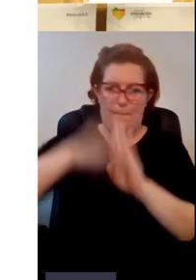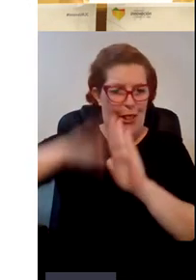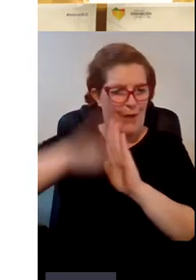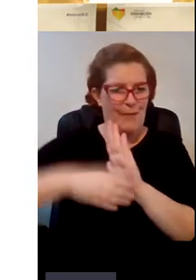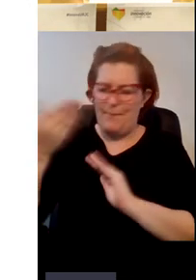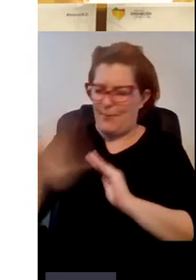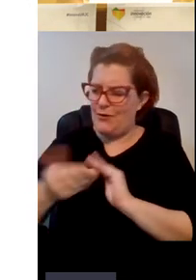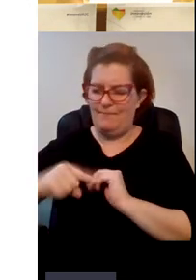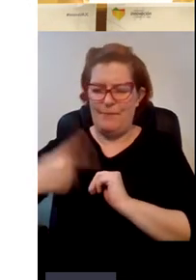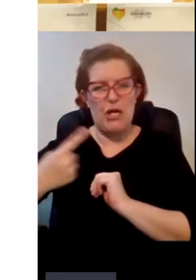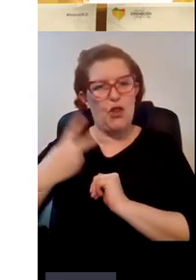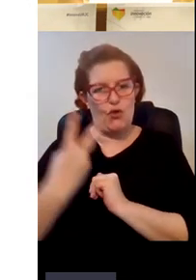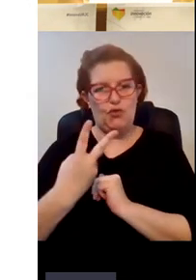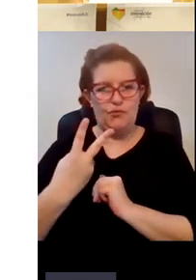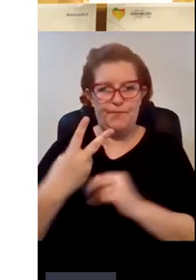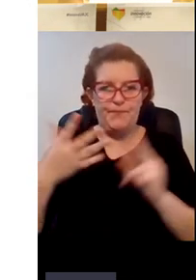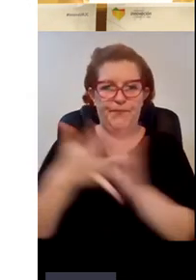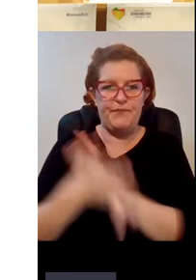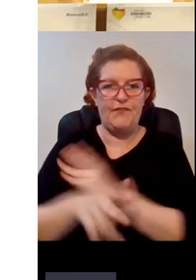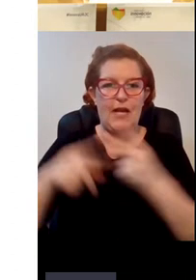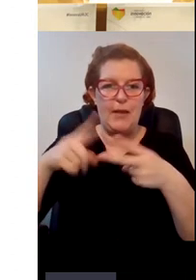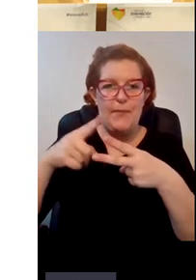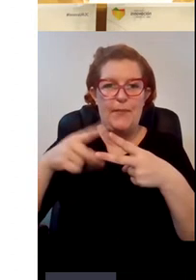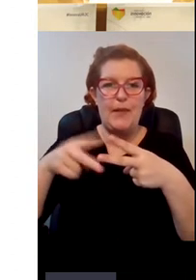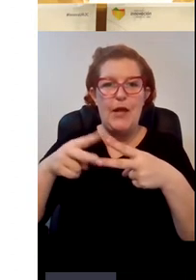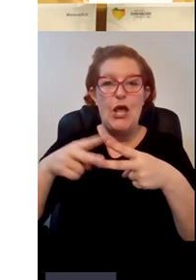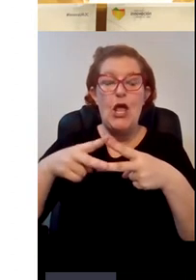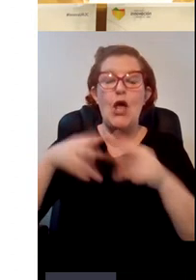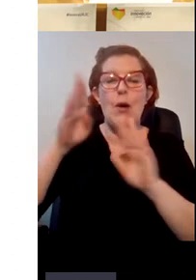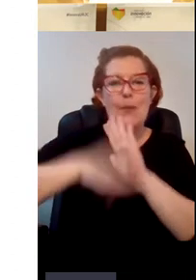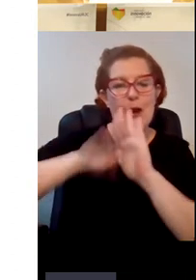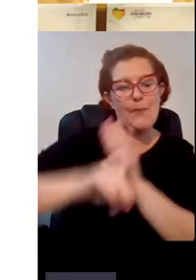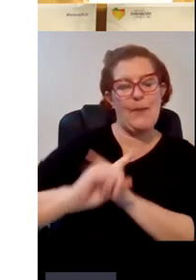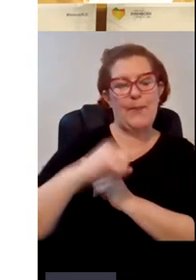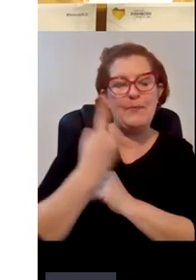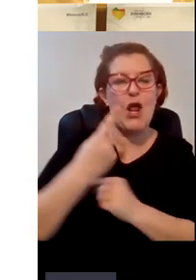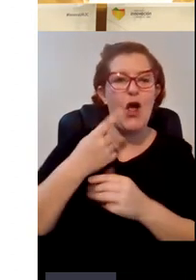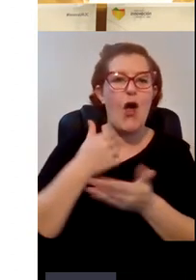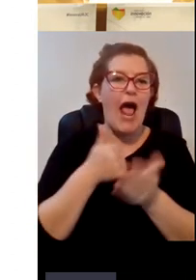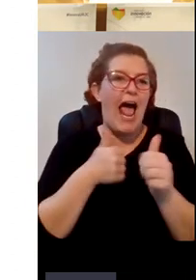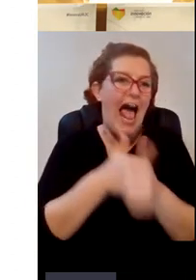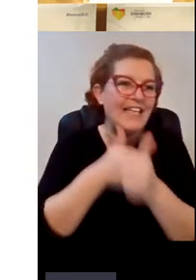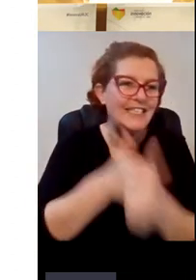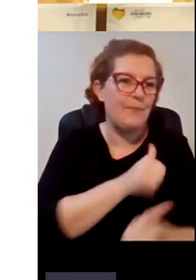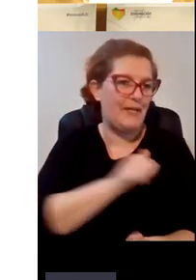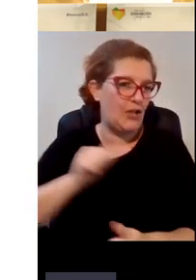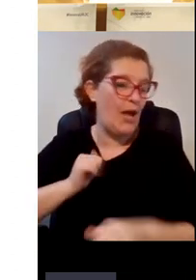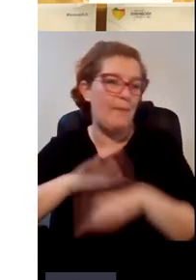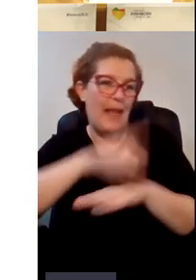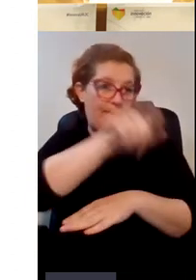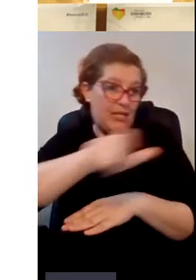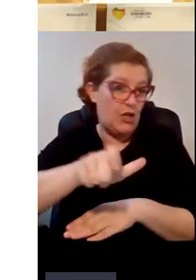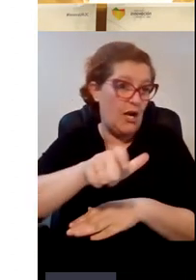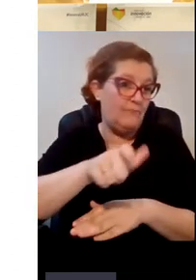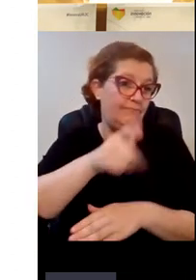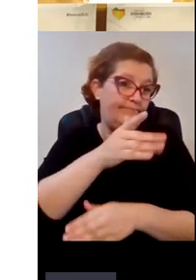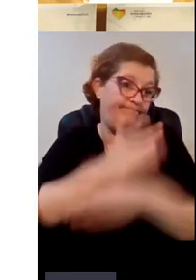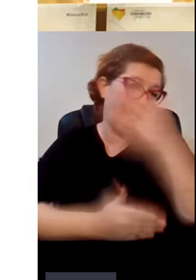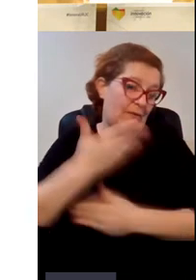que son los programas de asistentes personales a los estudiantes con necesidades motóricas